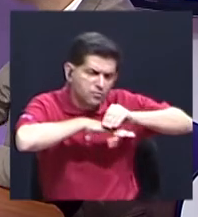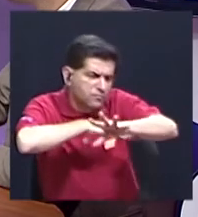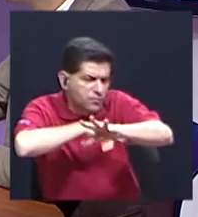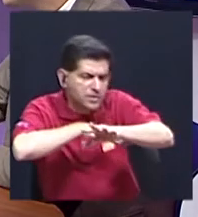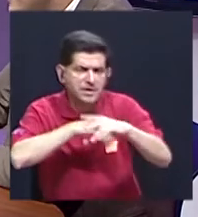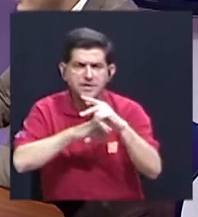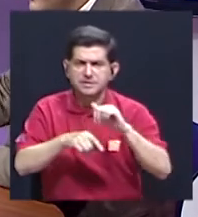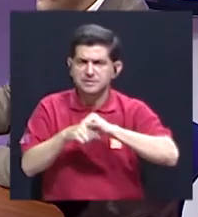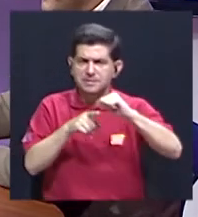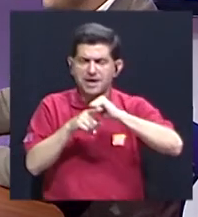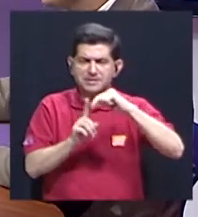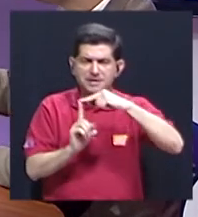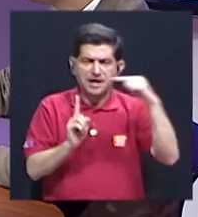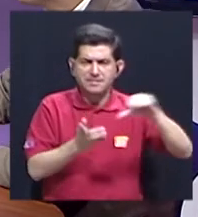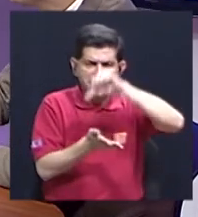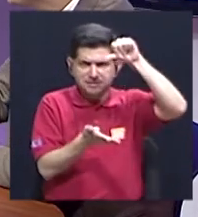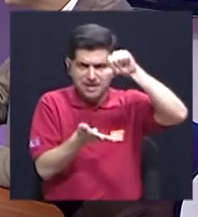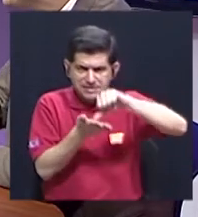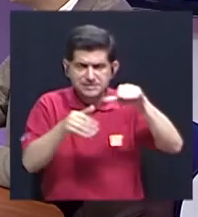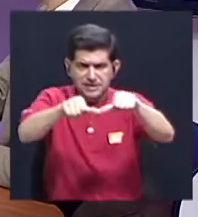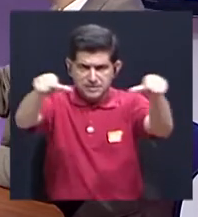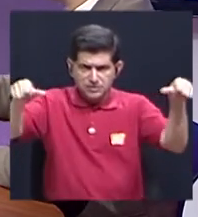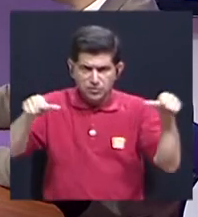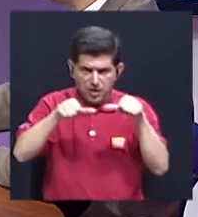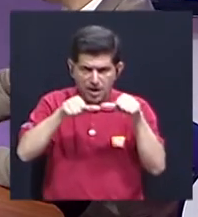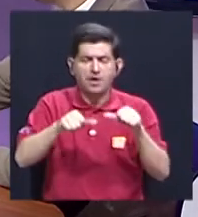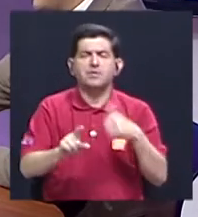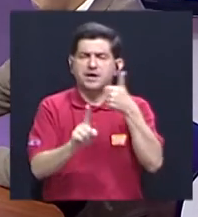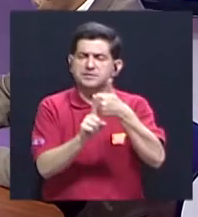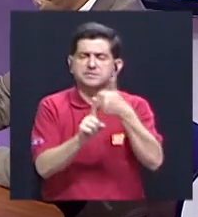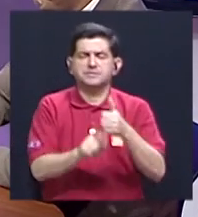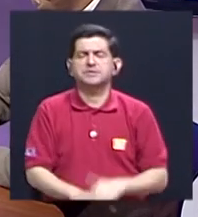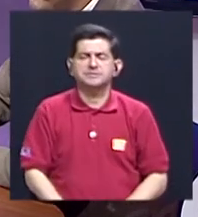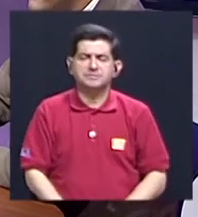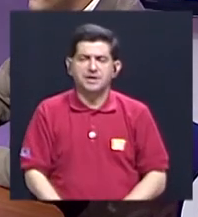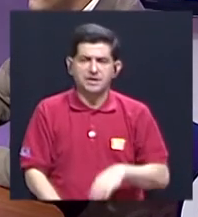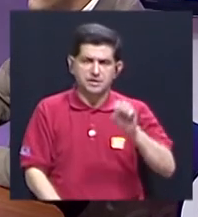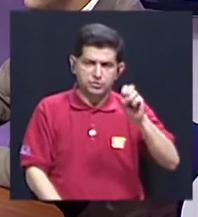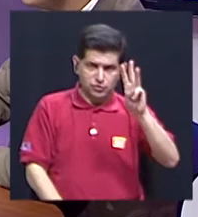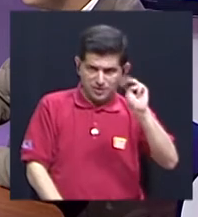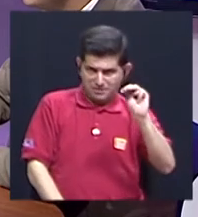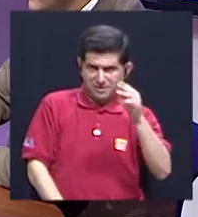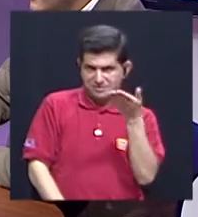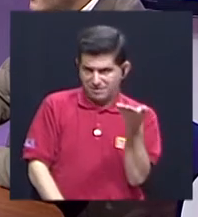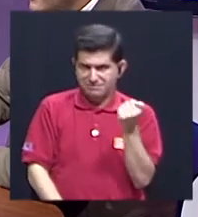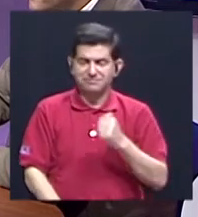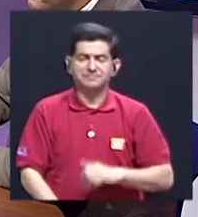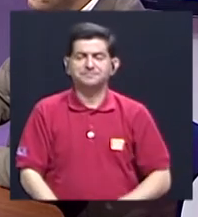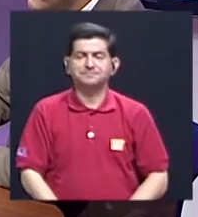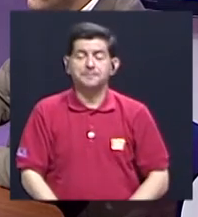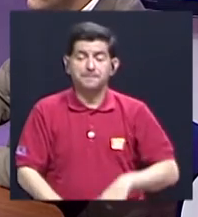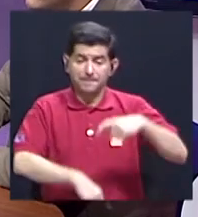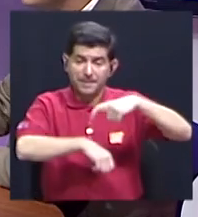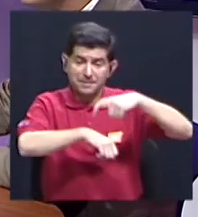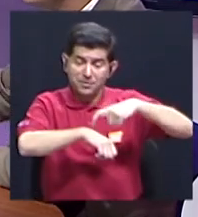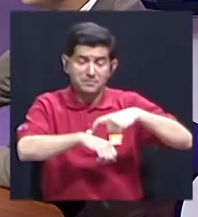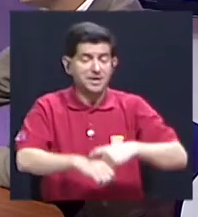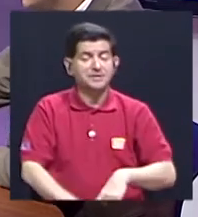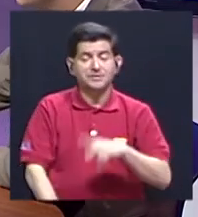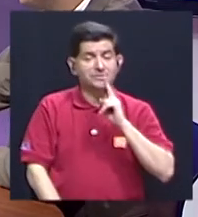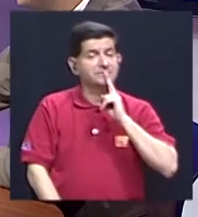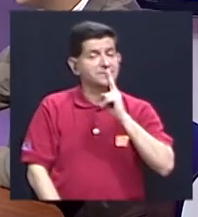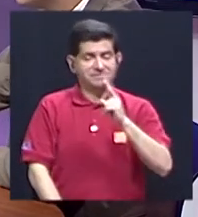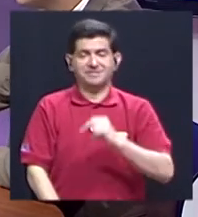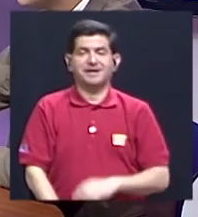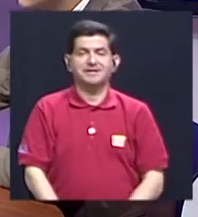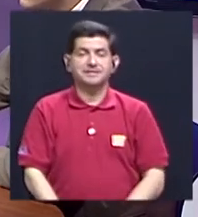práctica desde el epicentro, que es el aula y la clase? Doña Sonia. Así es. Este es el momento de la verdad, ¿verdad?